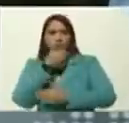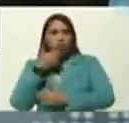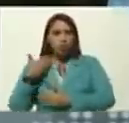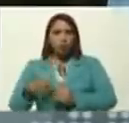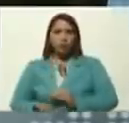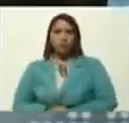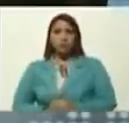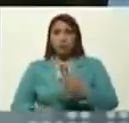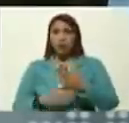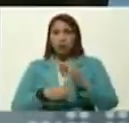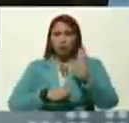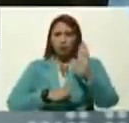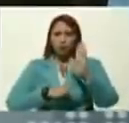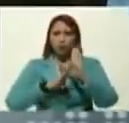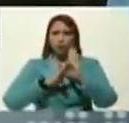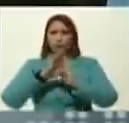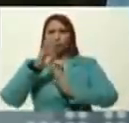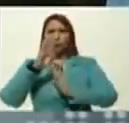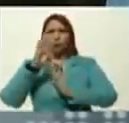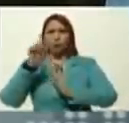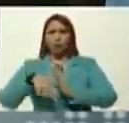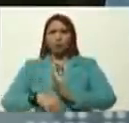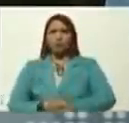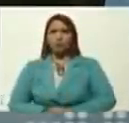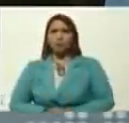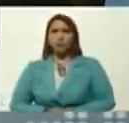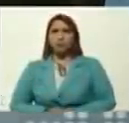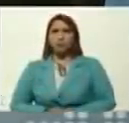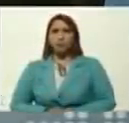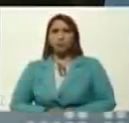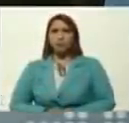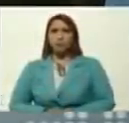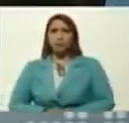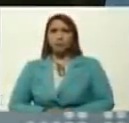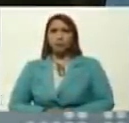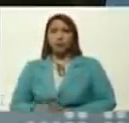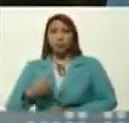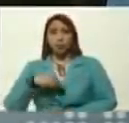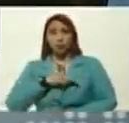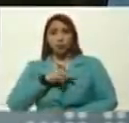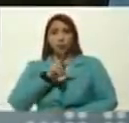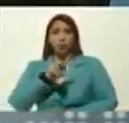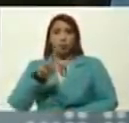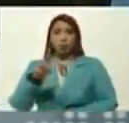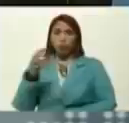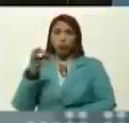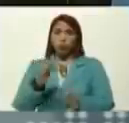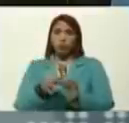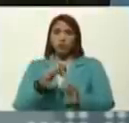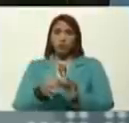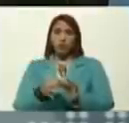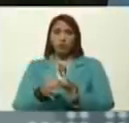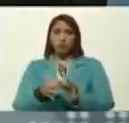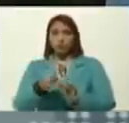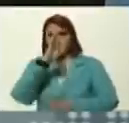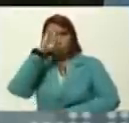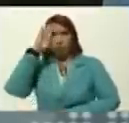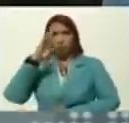vayamos, mira, creciendo, ya estamos en 21 de septiembre, Diosdado Cabello Rondón,